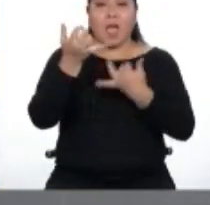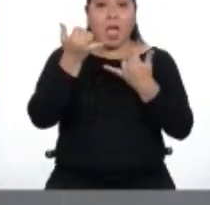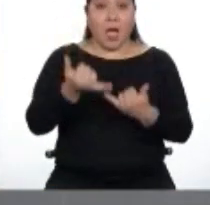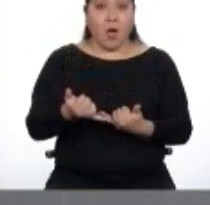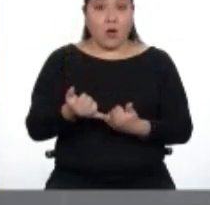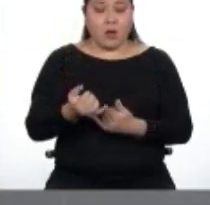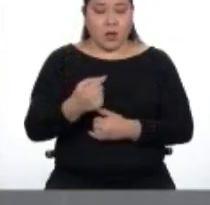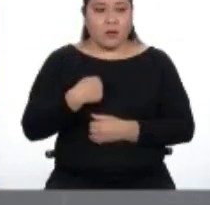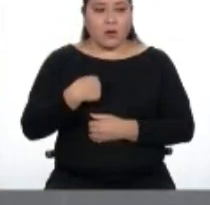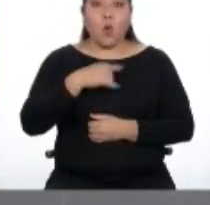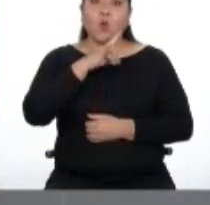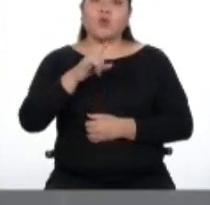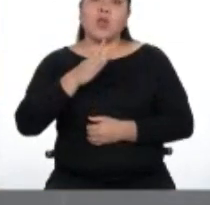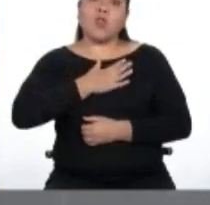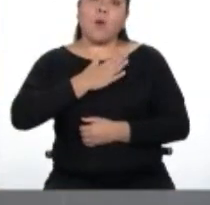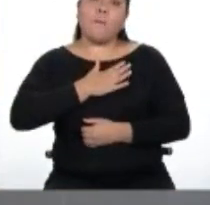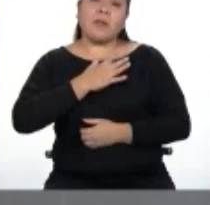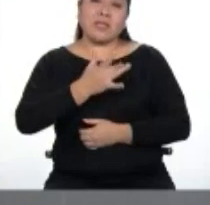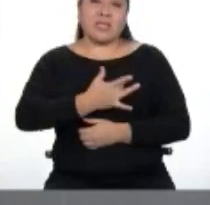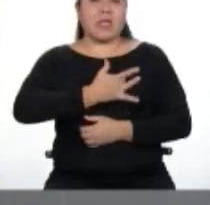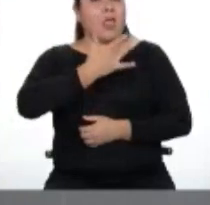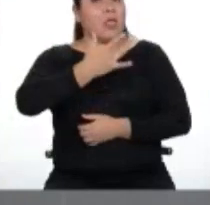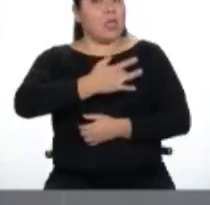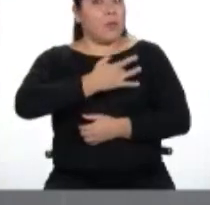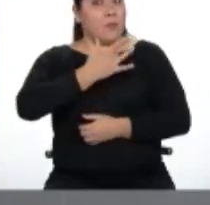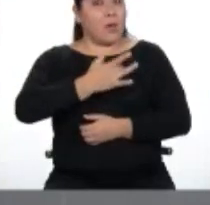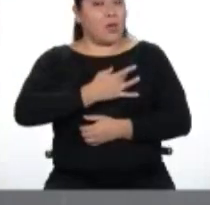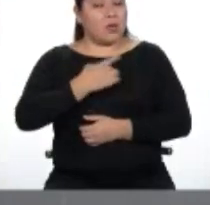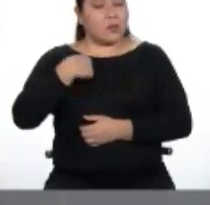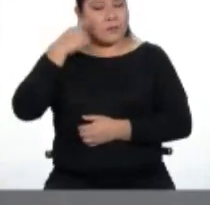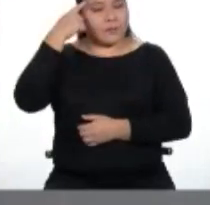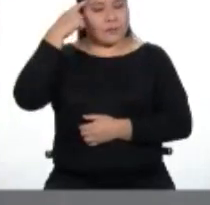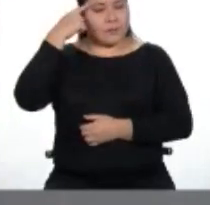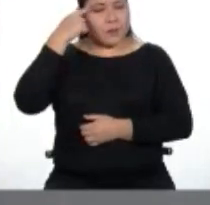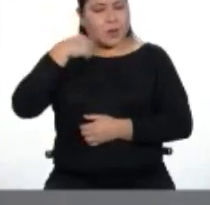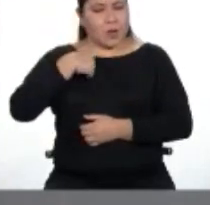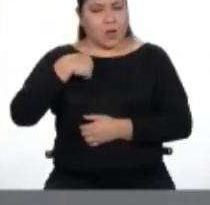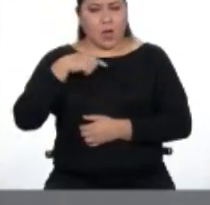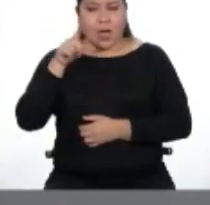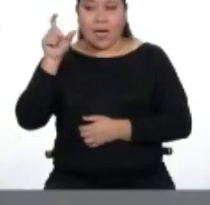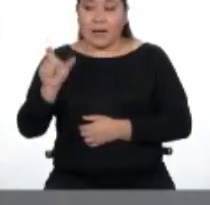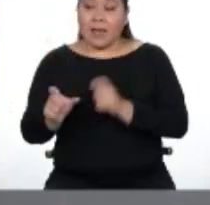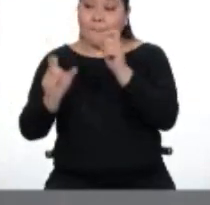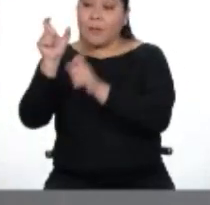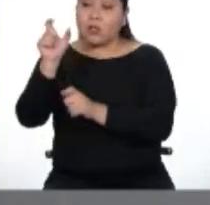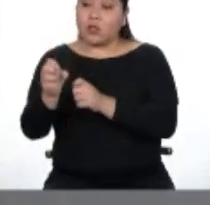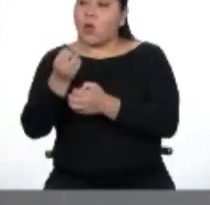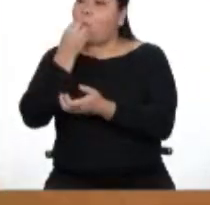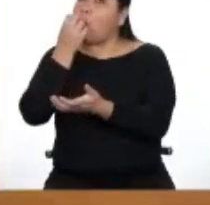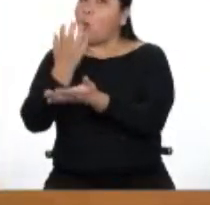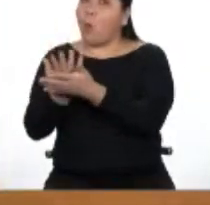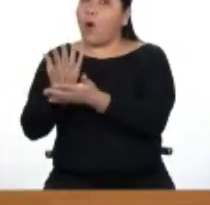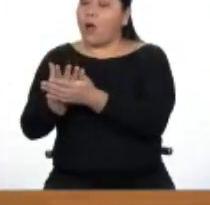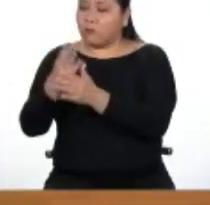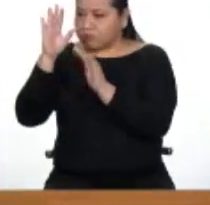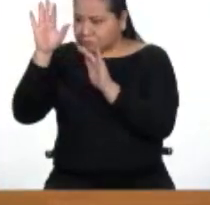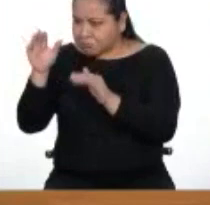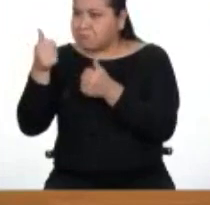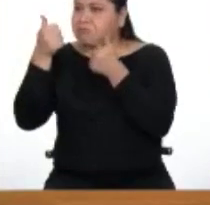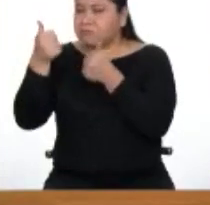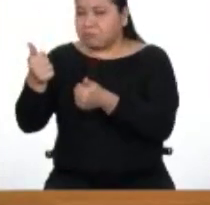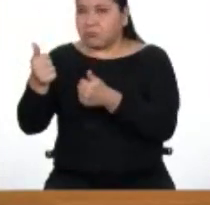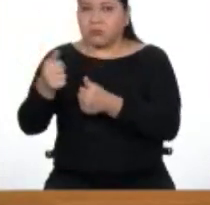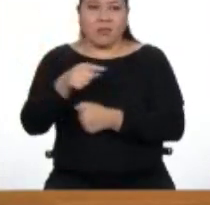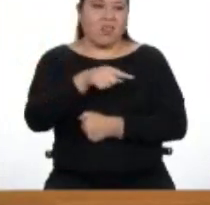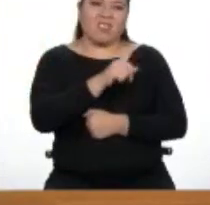de mis sentimientos, pude determinar qué tipo de personas son admirables y cuáles no. Pero justo